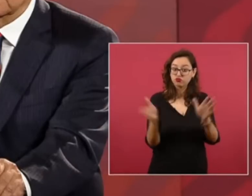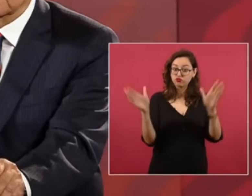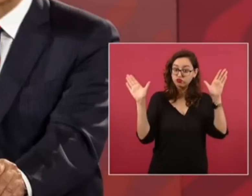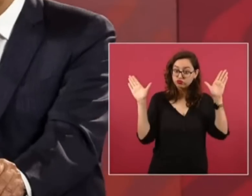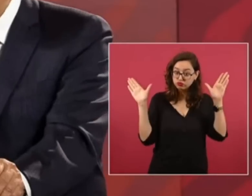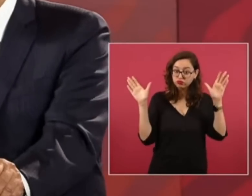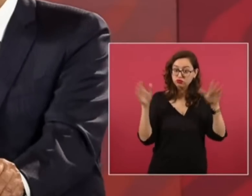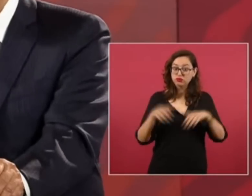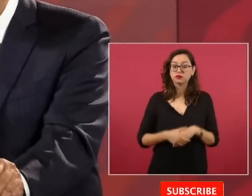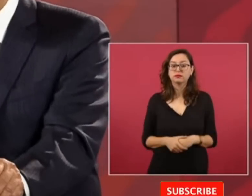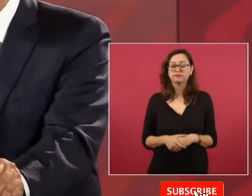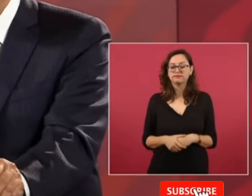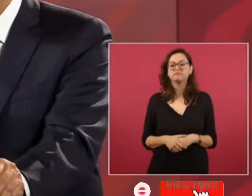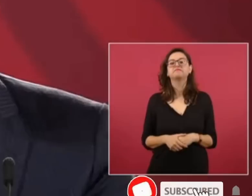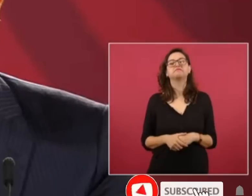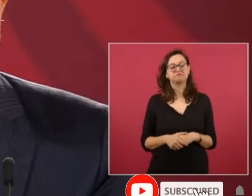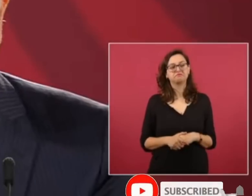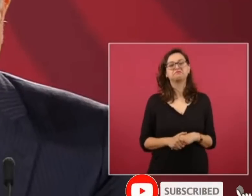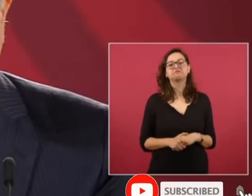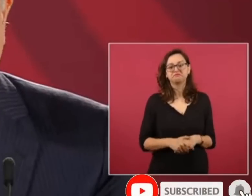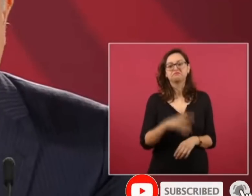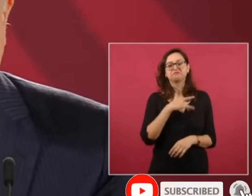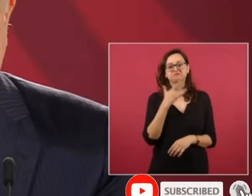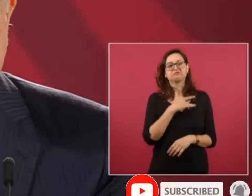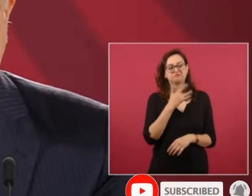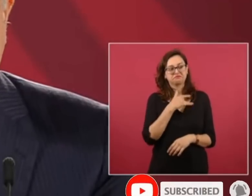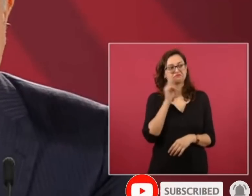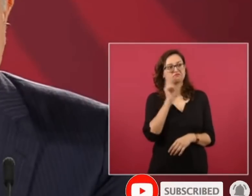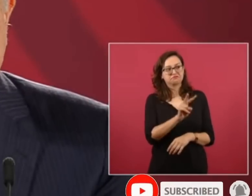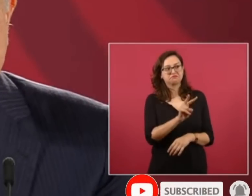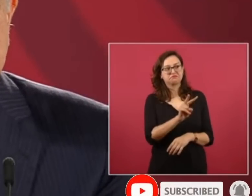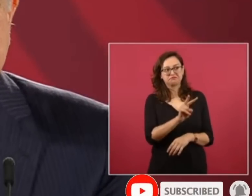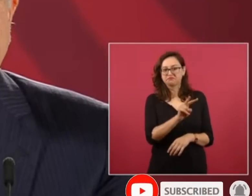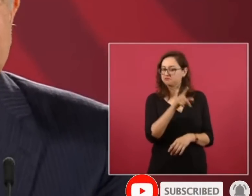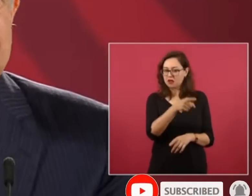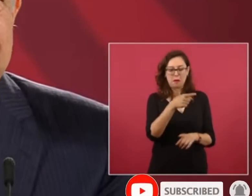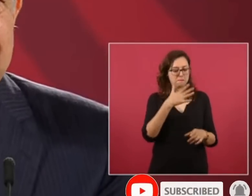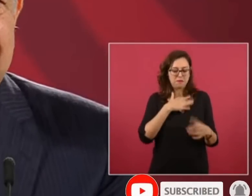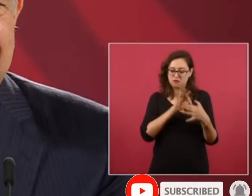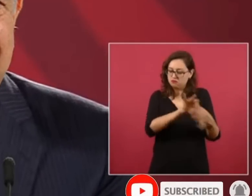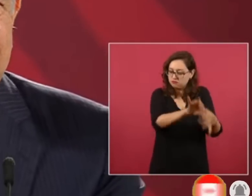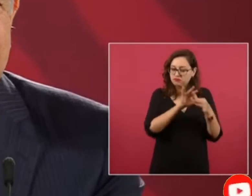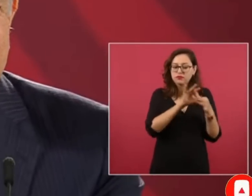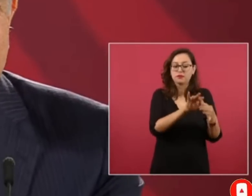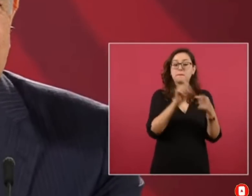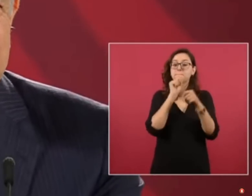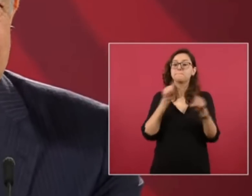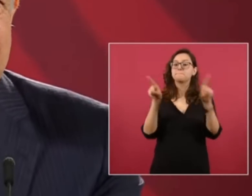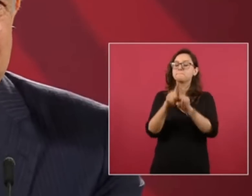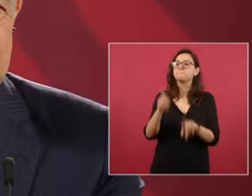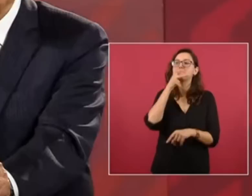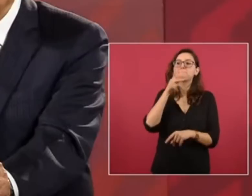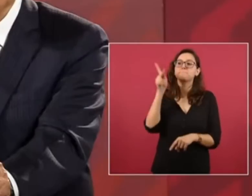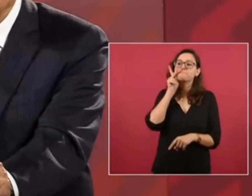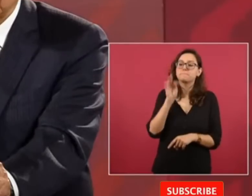Y también por eso me identifico mucho con el Papa Francisco. Les voy a poner